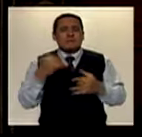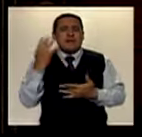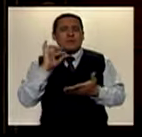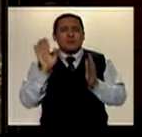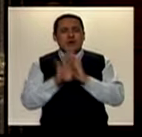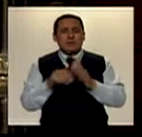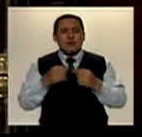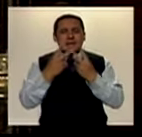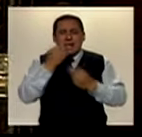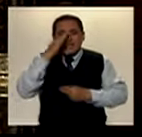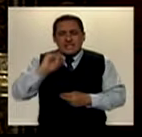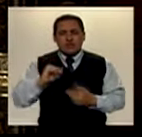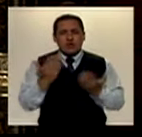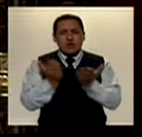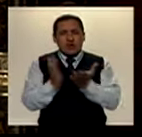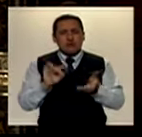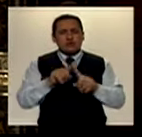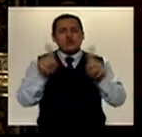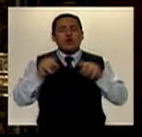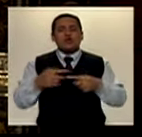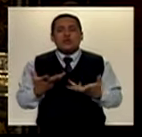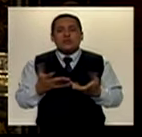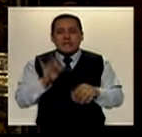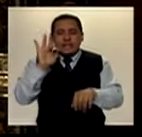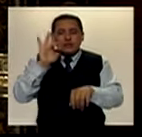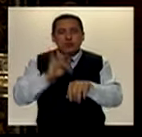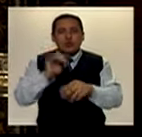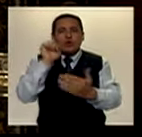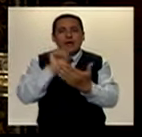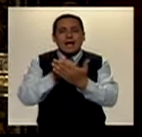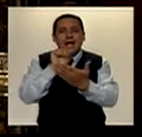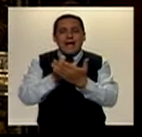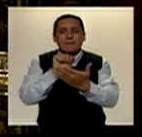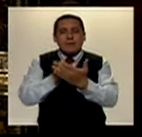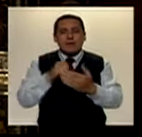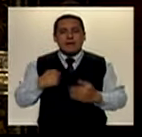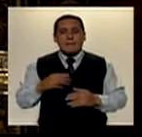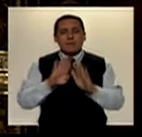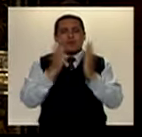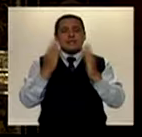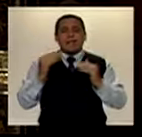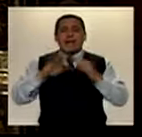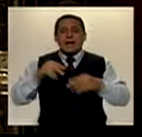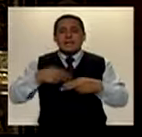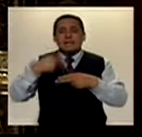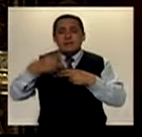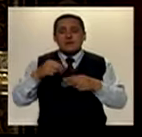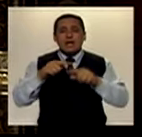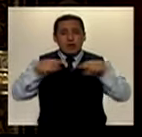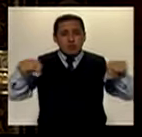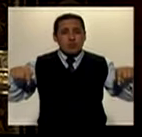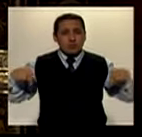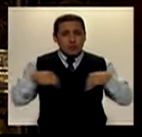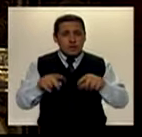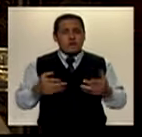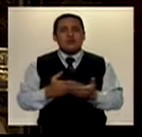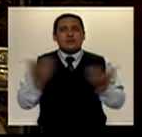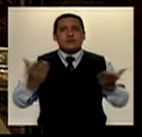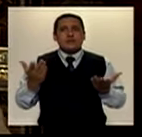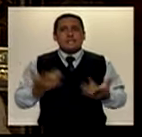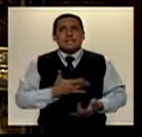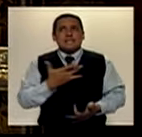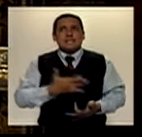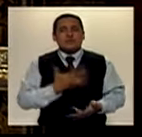encontrar al niño en la escuela, sino donde le tocamos la puerta de la casa al vecino, en aquellas zonas donde